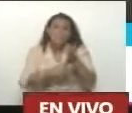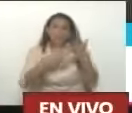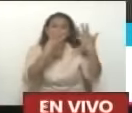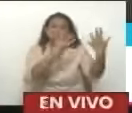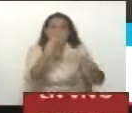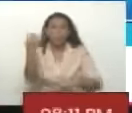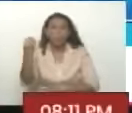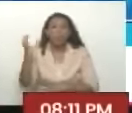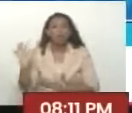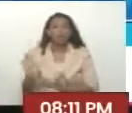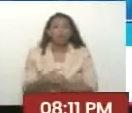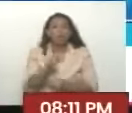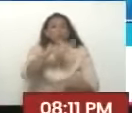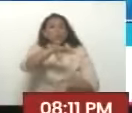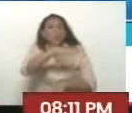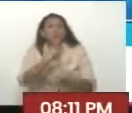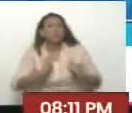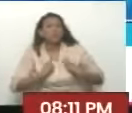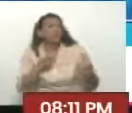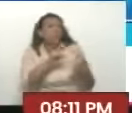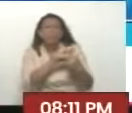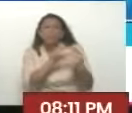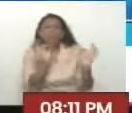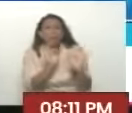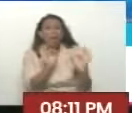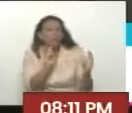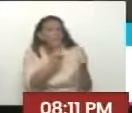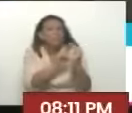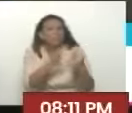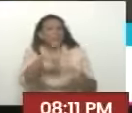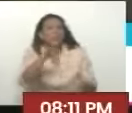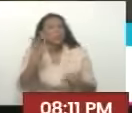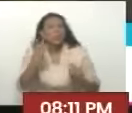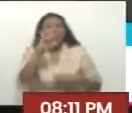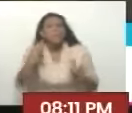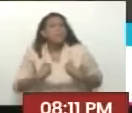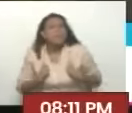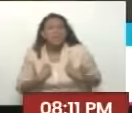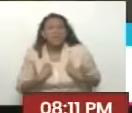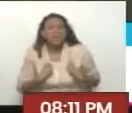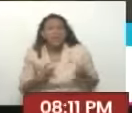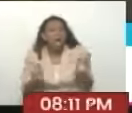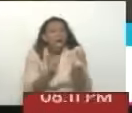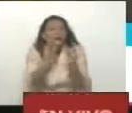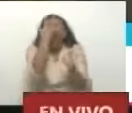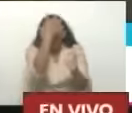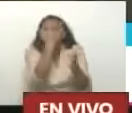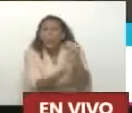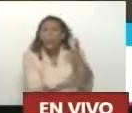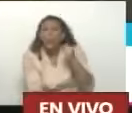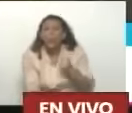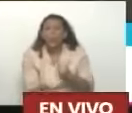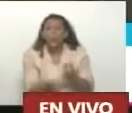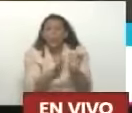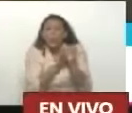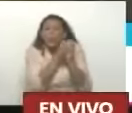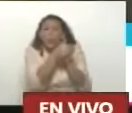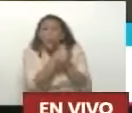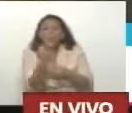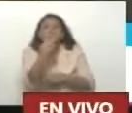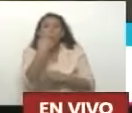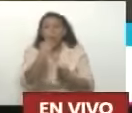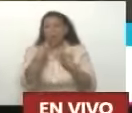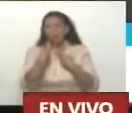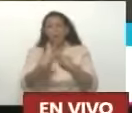¿Dónde estabas tú? Porque tú no me conocías Cilita ¿Dónde estabas? Buscándome